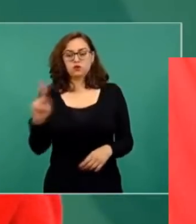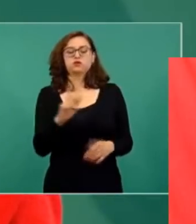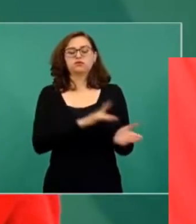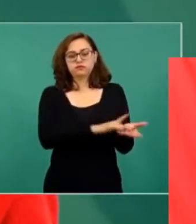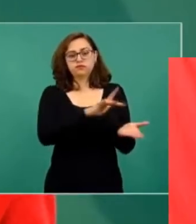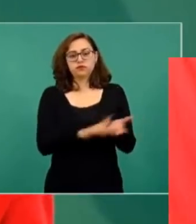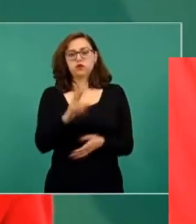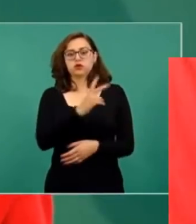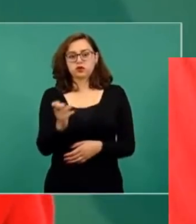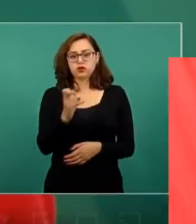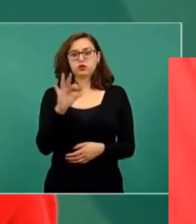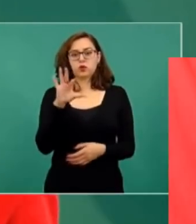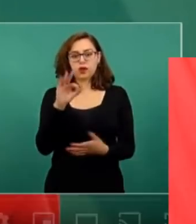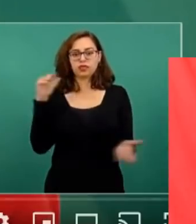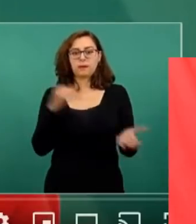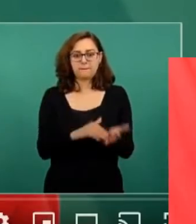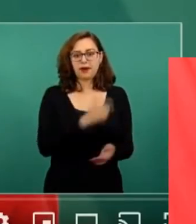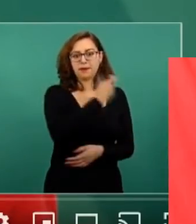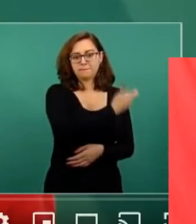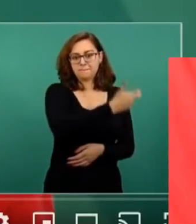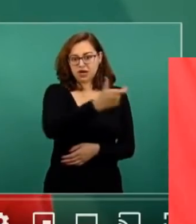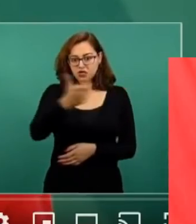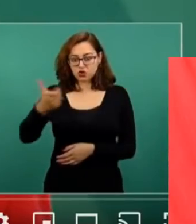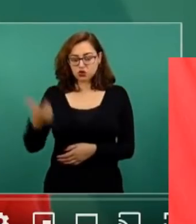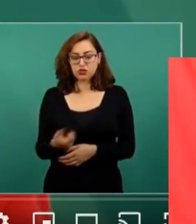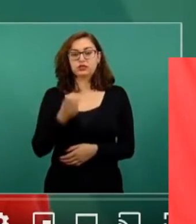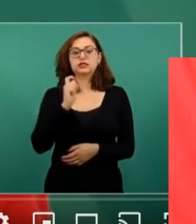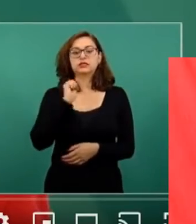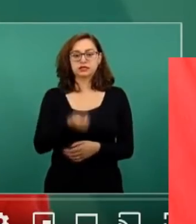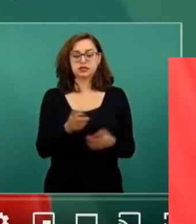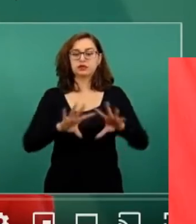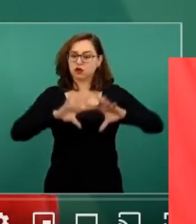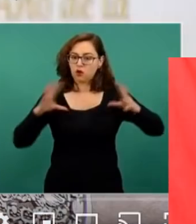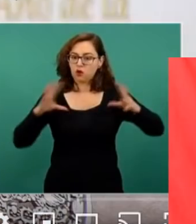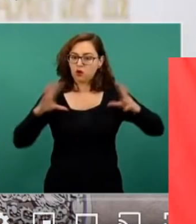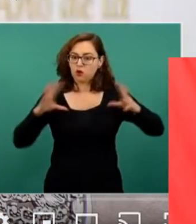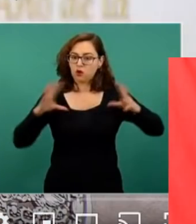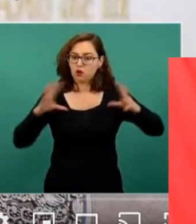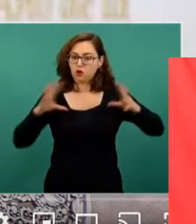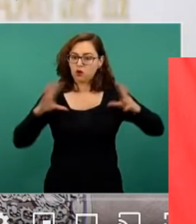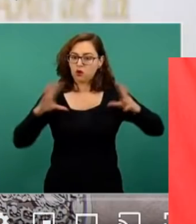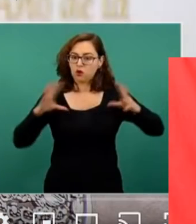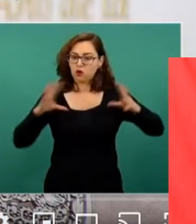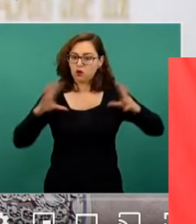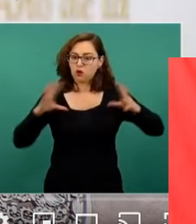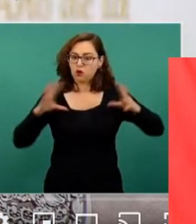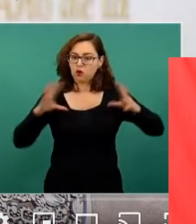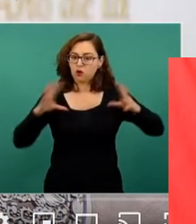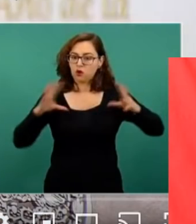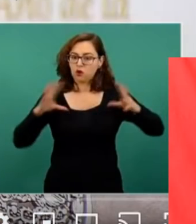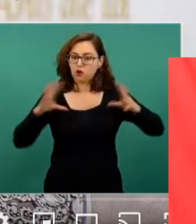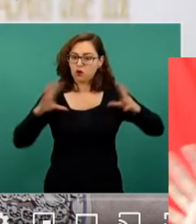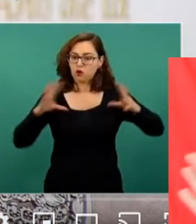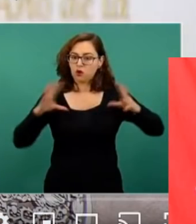recibir 240 mil pesos. Esto implica que todo el equipo es acreedor a este monto. Todo, cada atleta que fue,